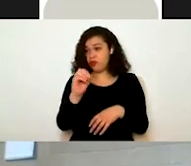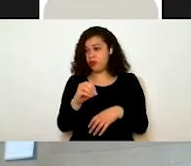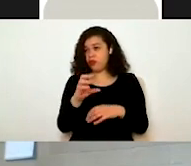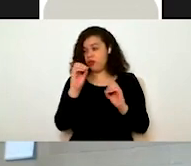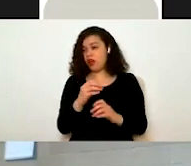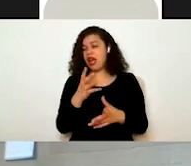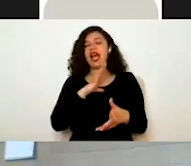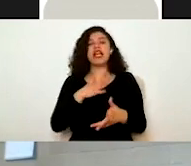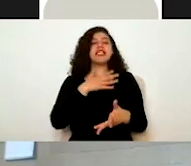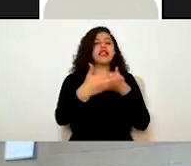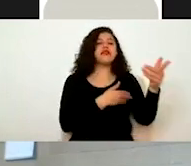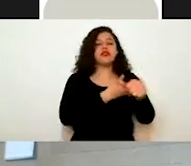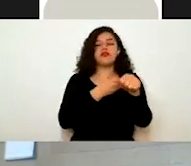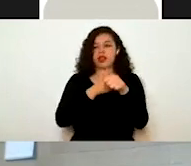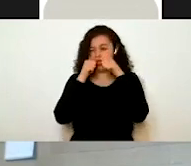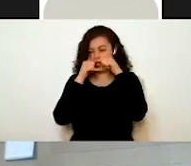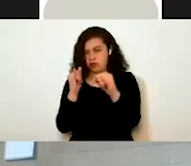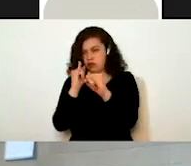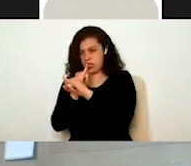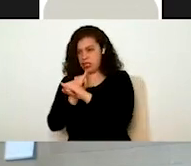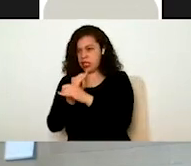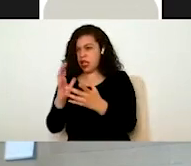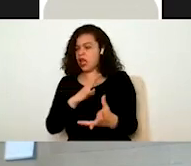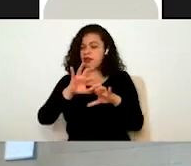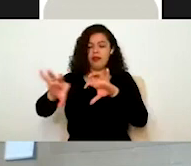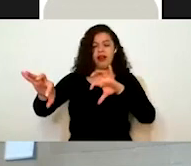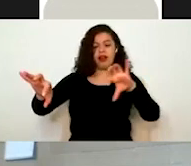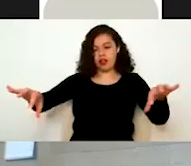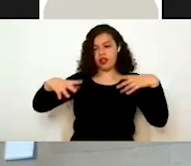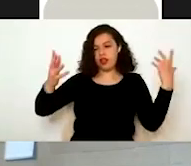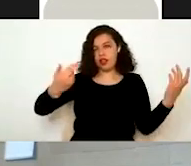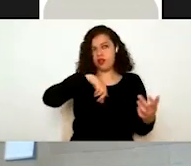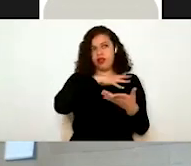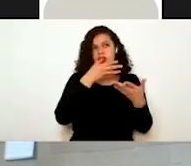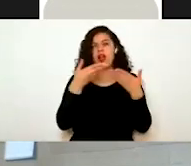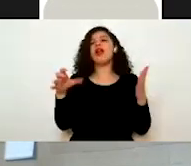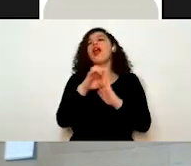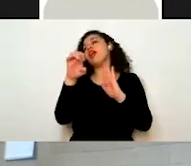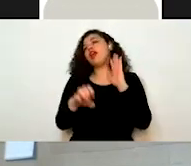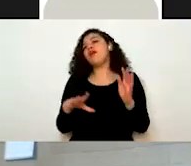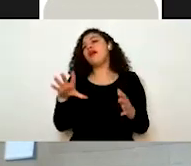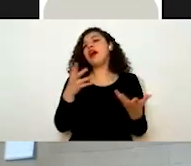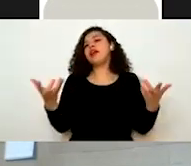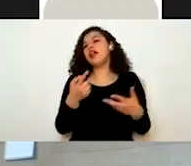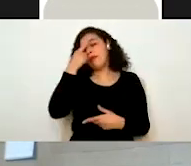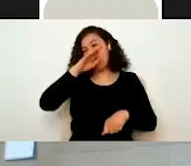encuentran en atención virtual. Entonces, bueno, ahorita vamos a hacer un ejemplo para que todo esto les quede mucho más claro.